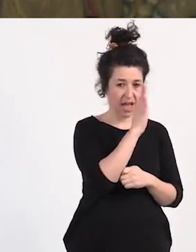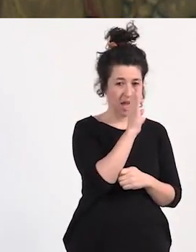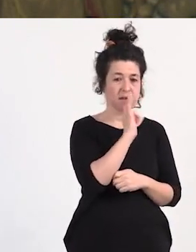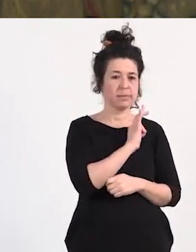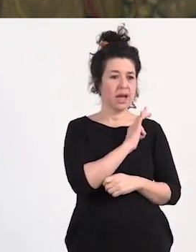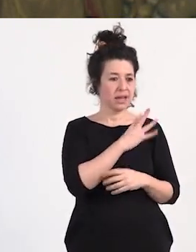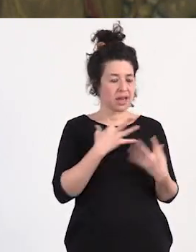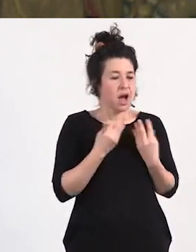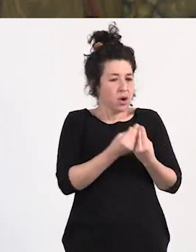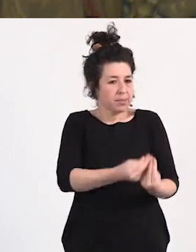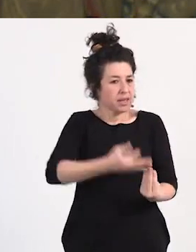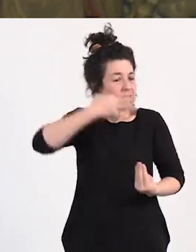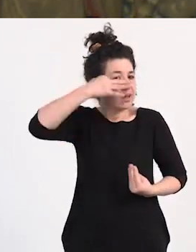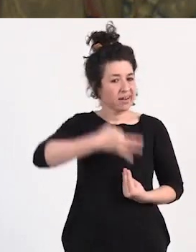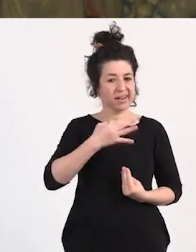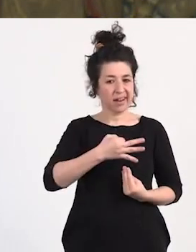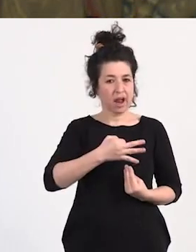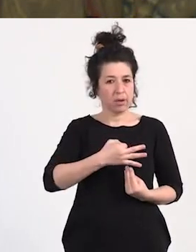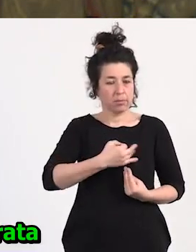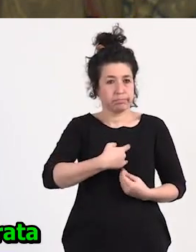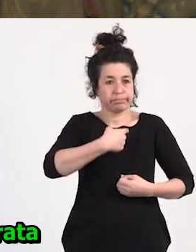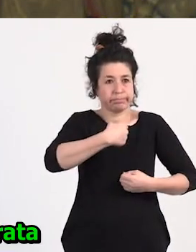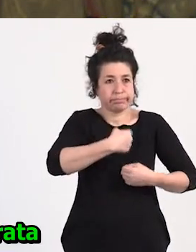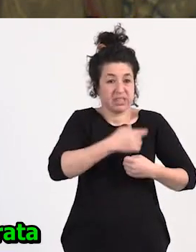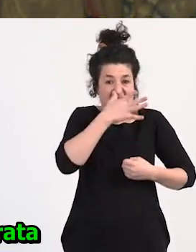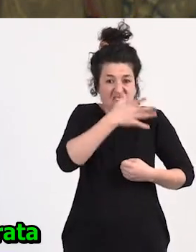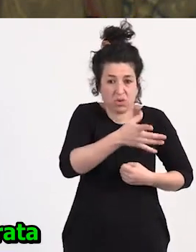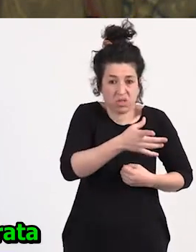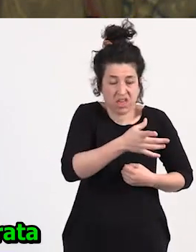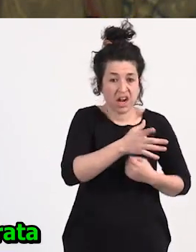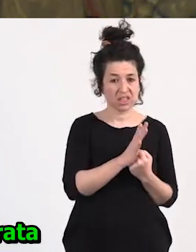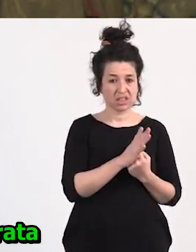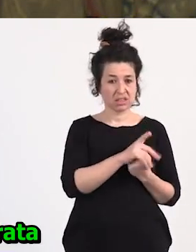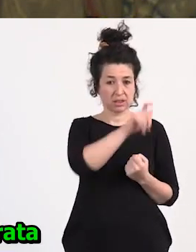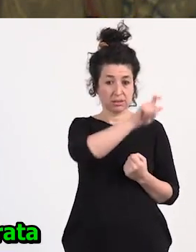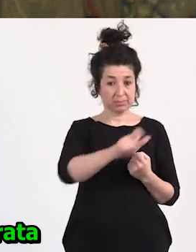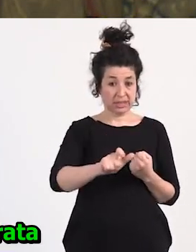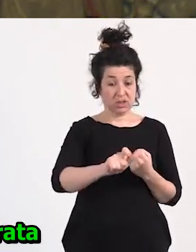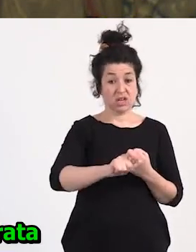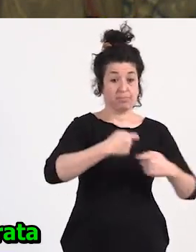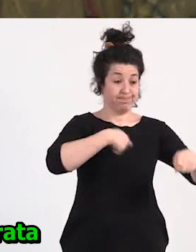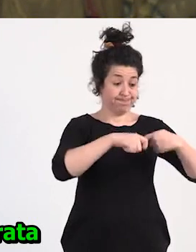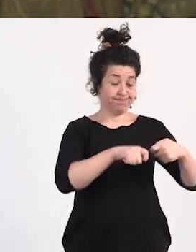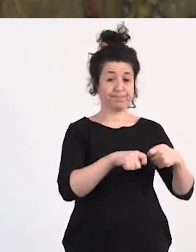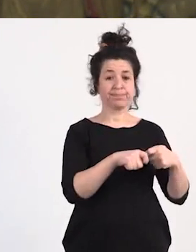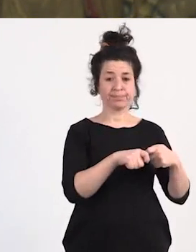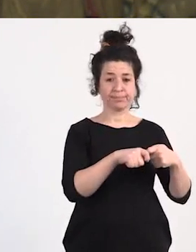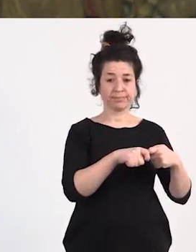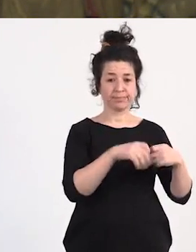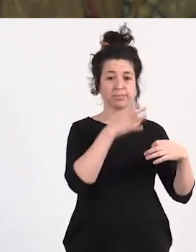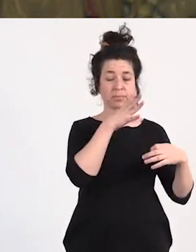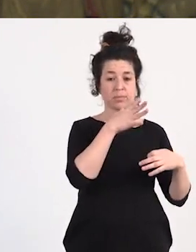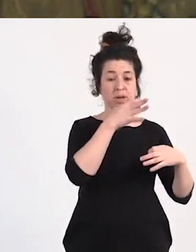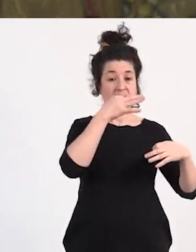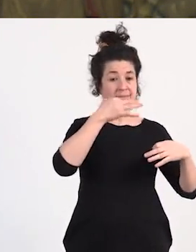obligadas a tener que denunciar a sus tratantes porque tenemos que tener en cuenta que las mujeres que están en situación de trata generalmente